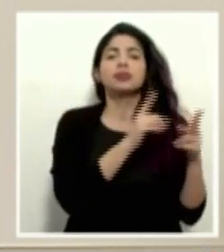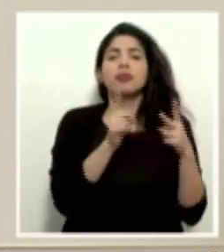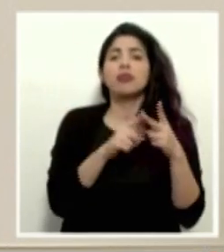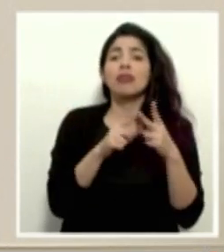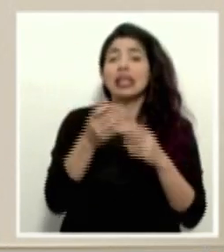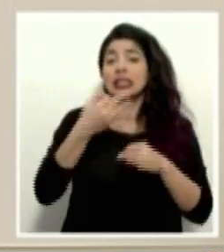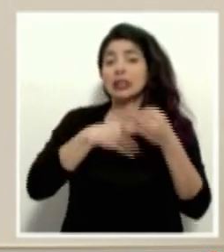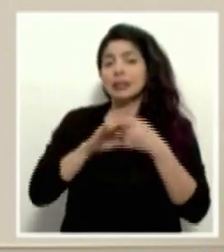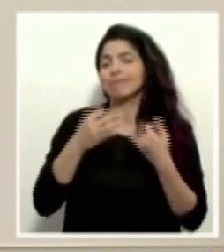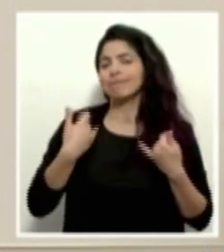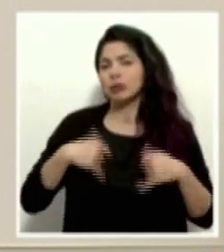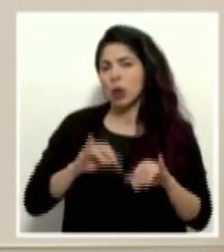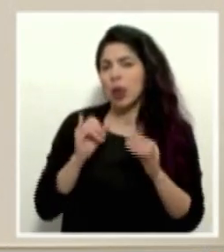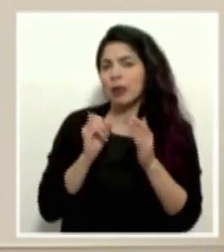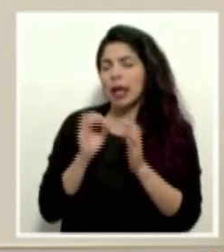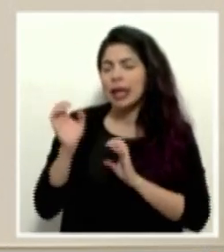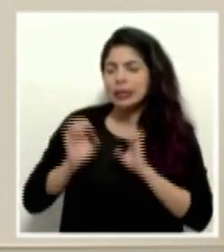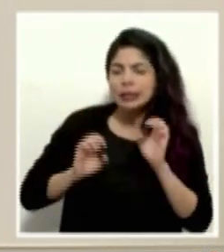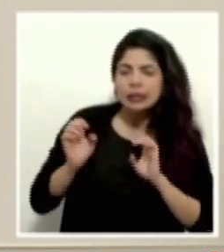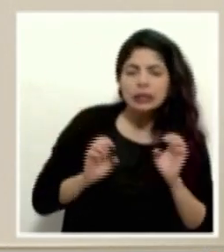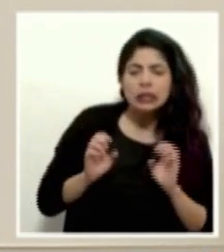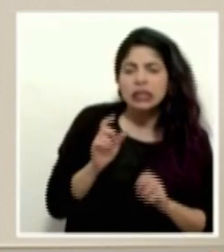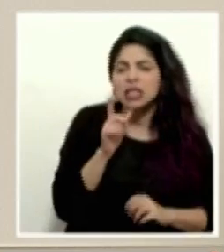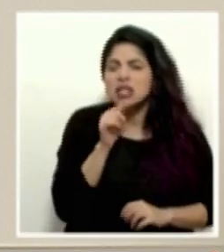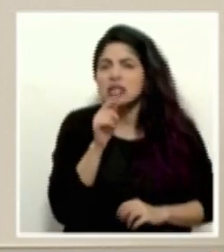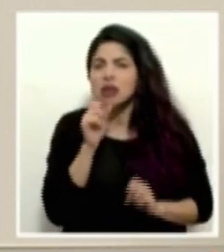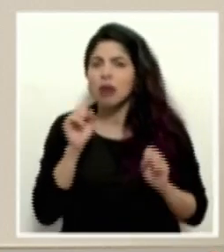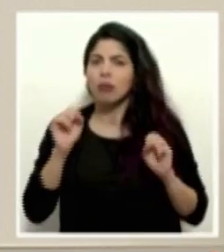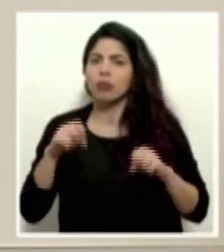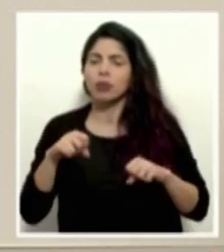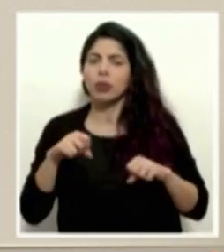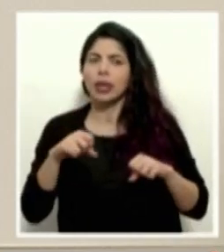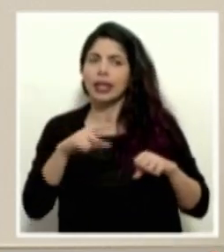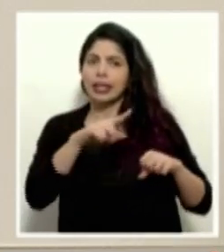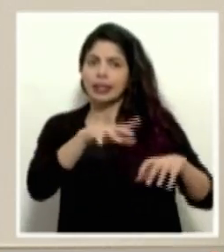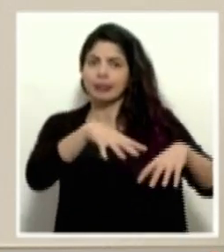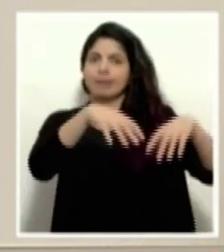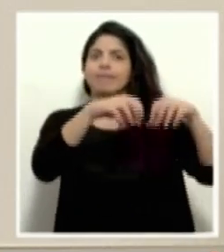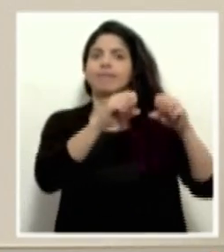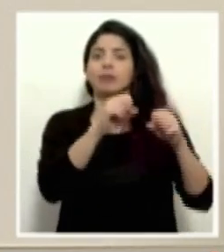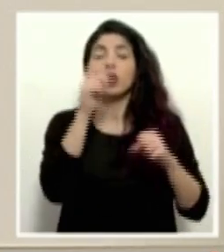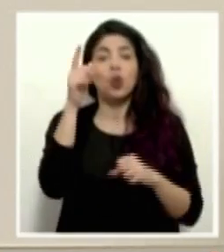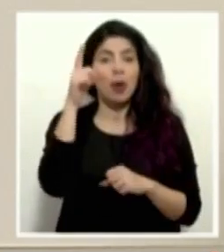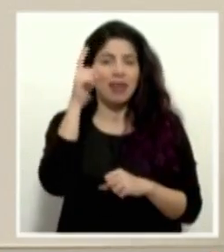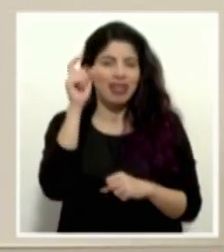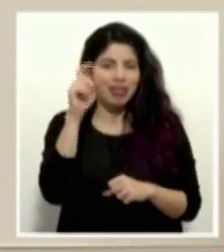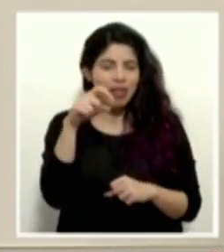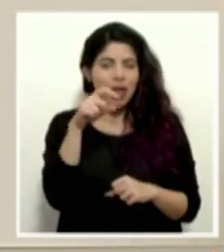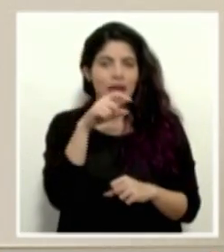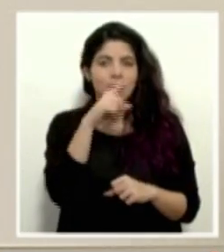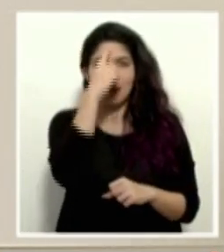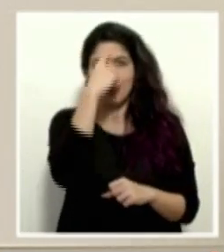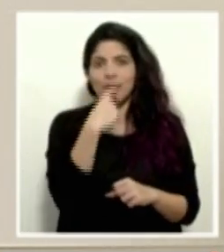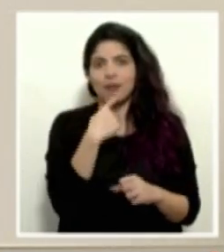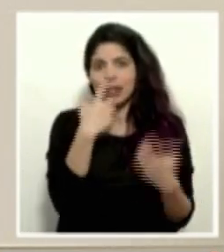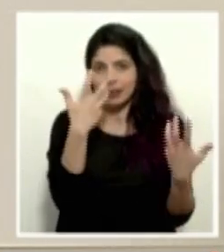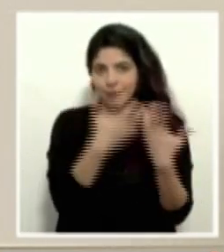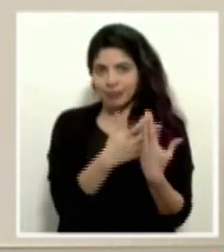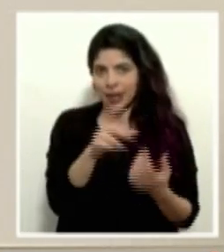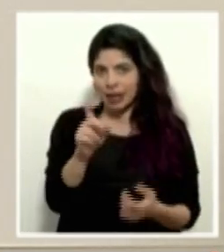al sustituto, todavía estamos evaluando quién puede ser el que asuma, obviamente tiene que cumplir con cierto perfil.